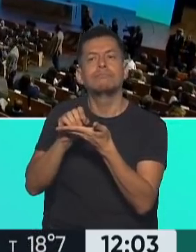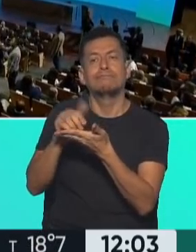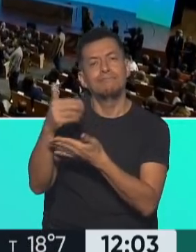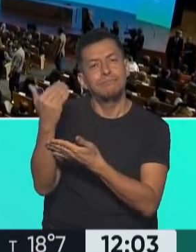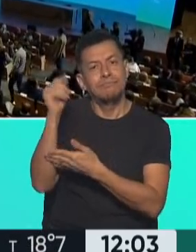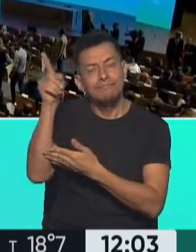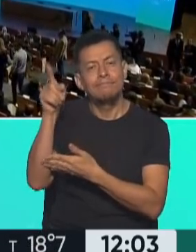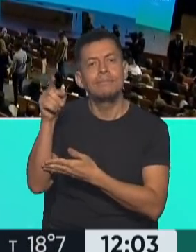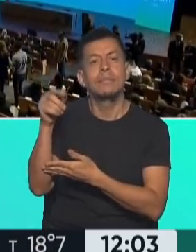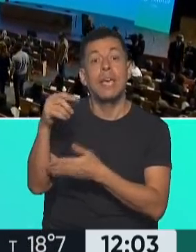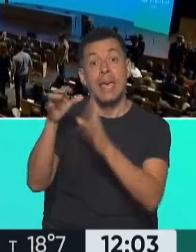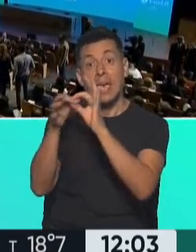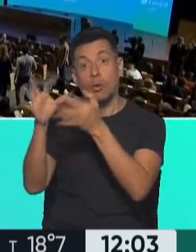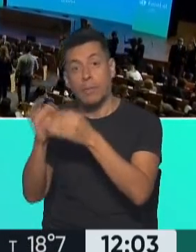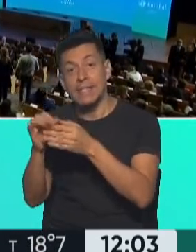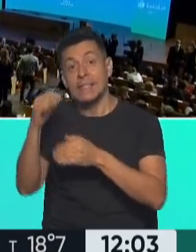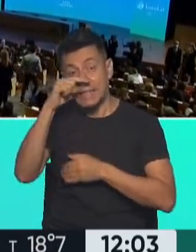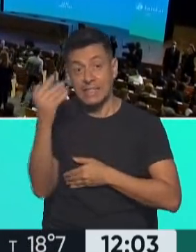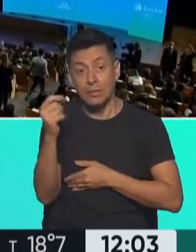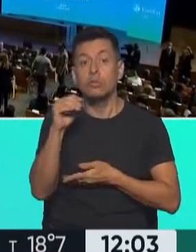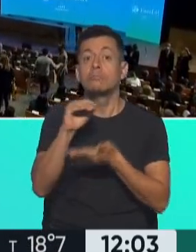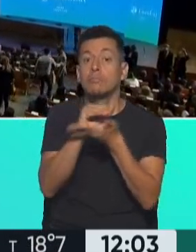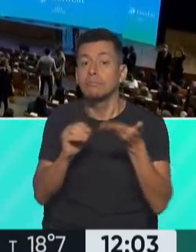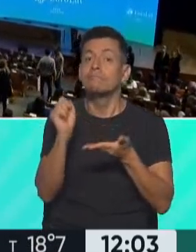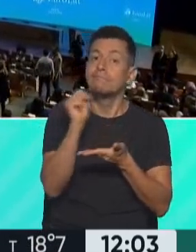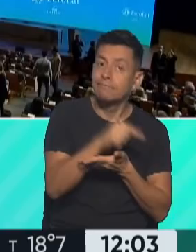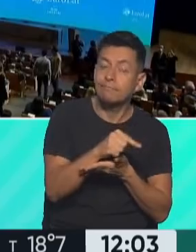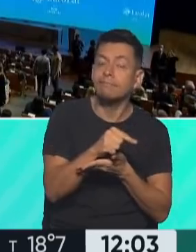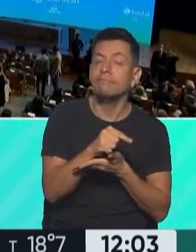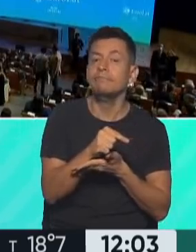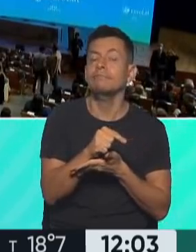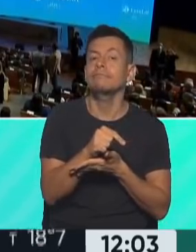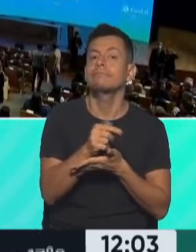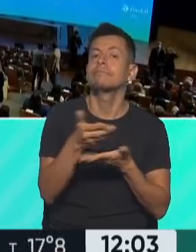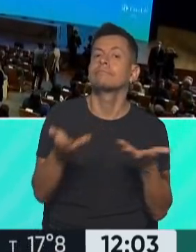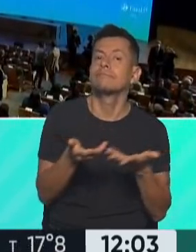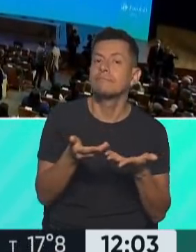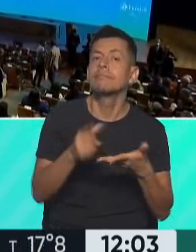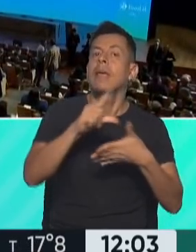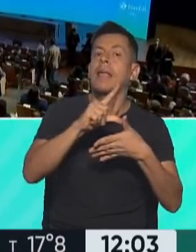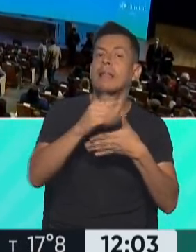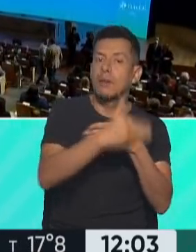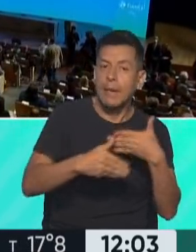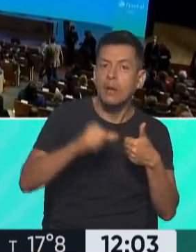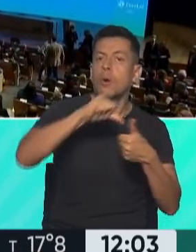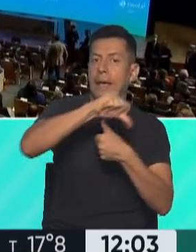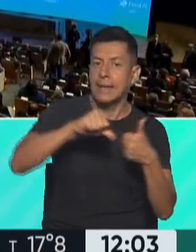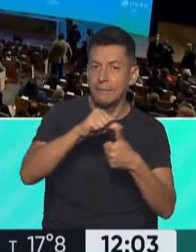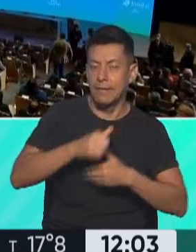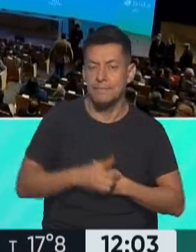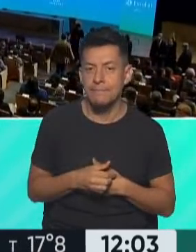Europeo y también 75 legisladores y legisladoras del Parlamento Latinoamericano y del Caribe